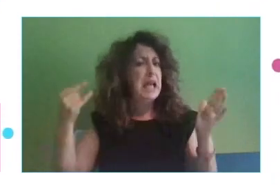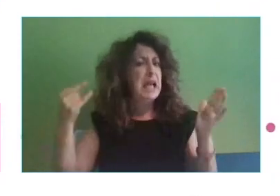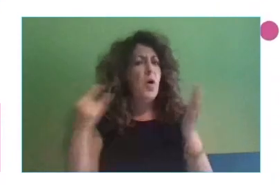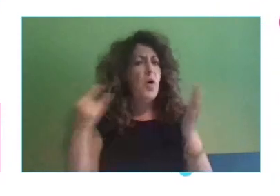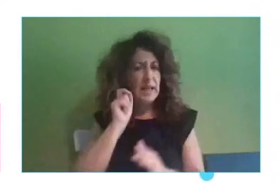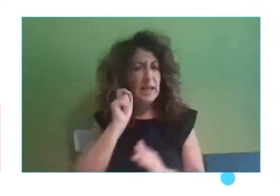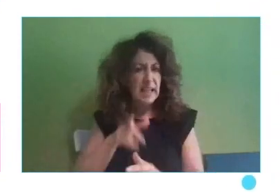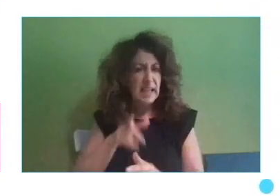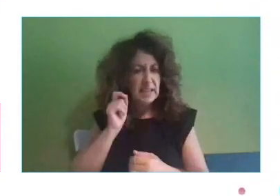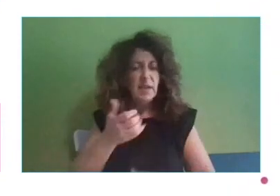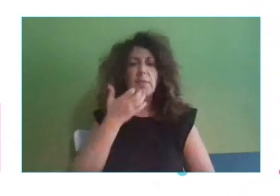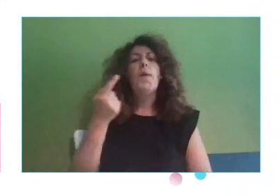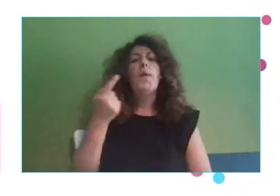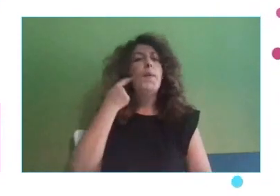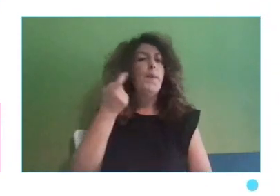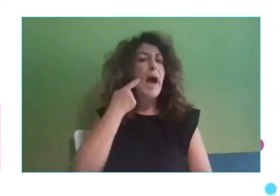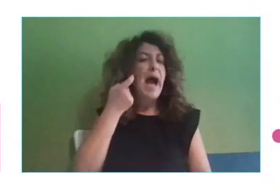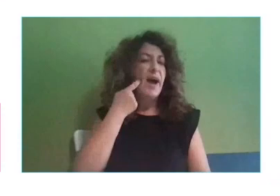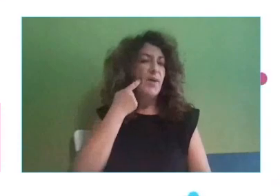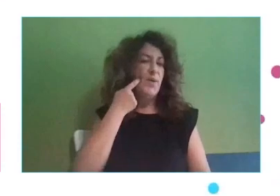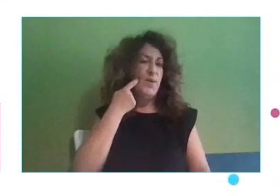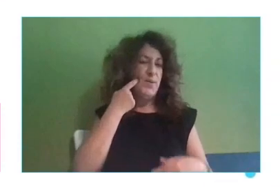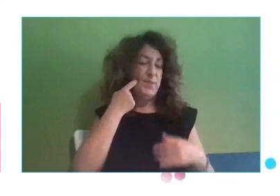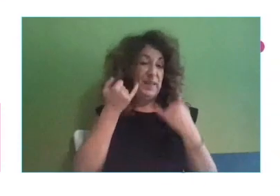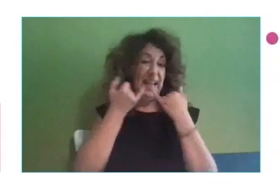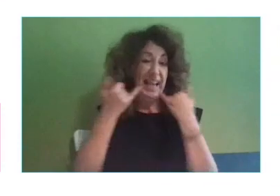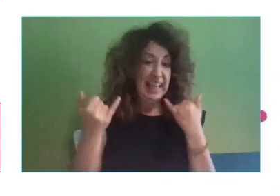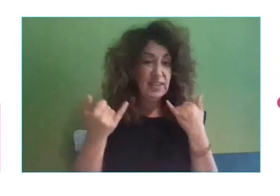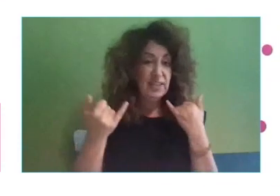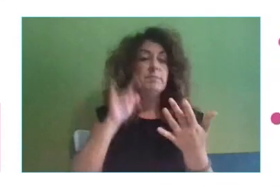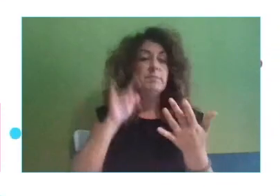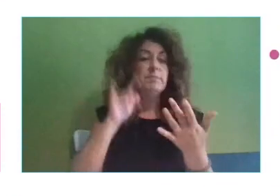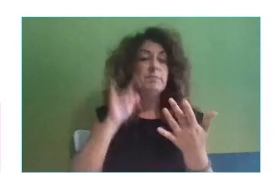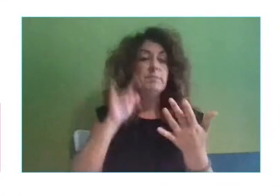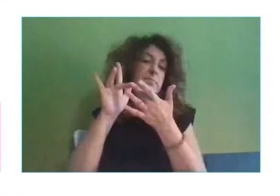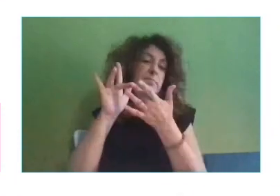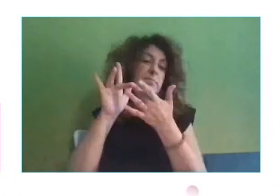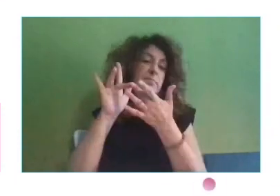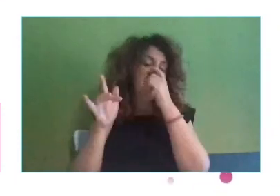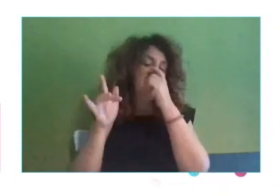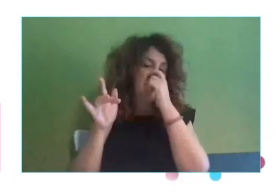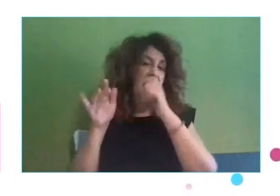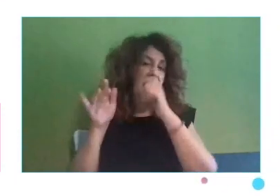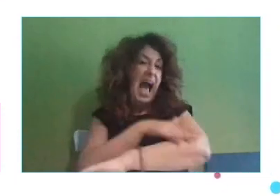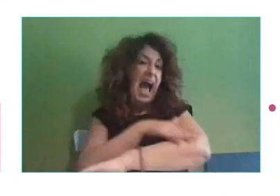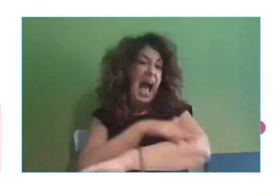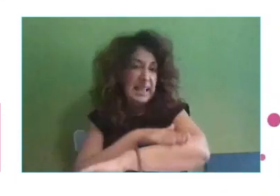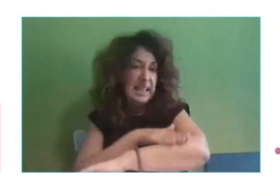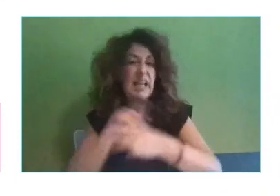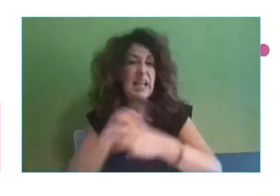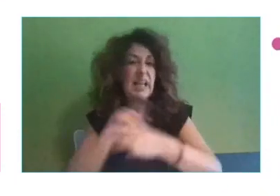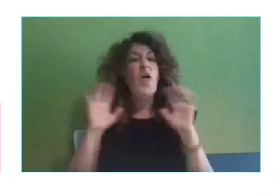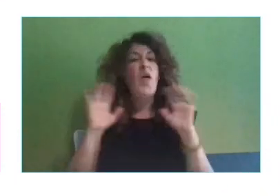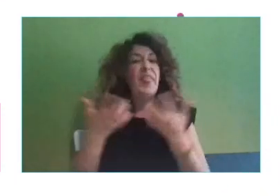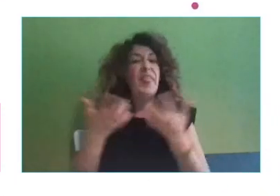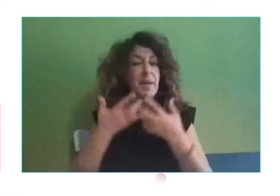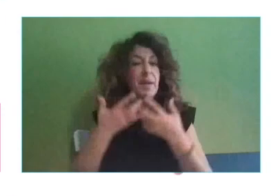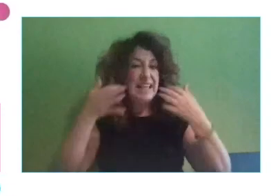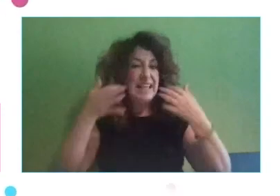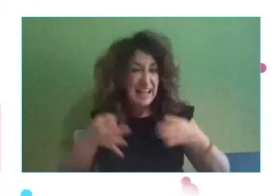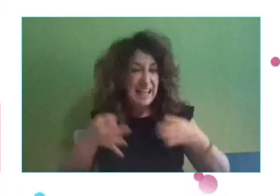electrónica, nos relacionamos con la administración, estamos preocupados por el tema de ciberseguridad, en el marketing digital estamos un poquito